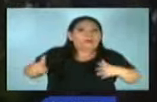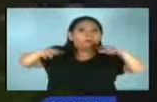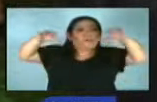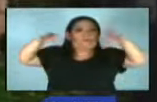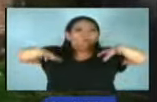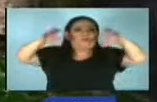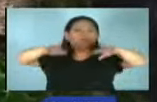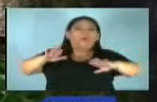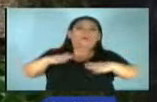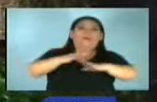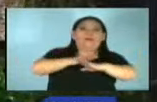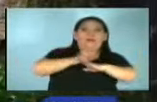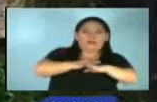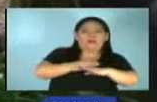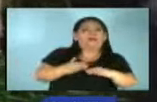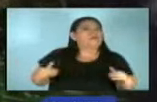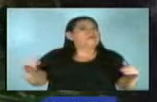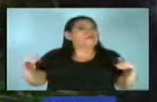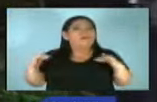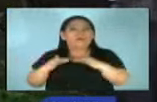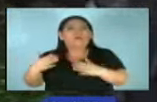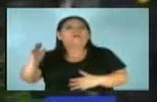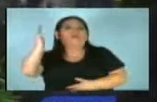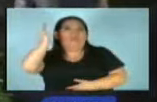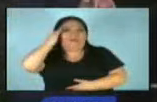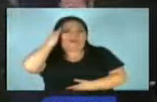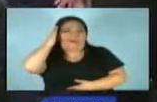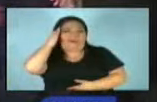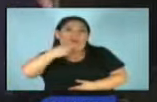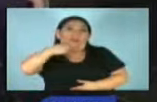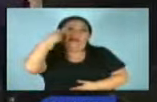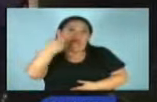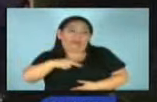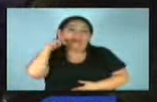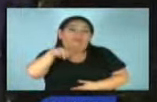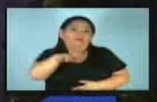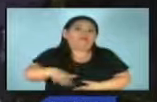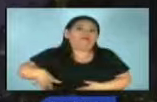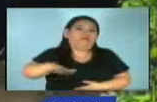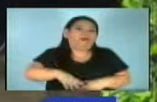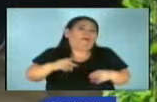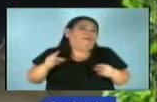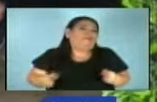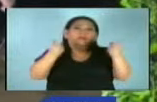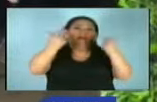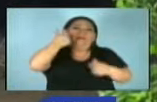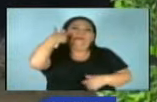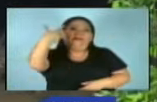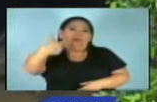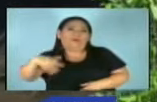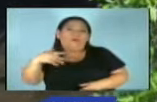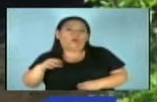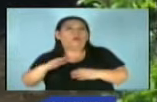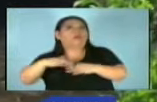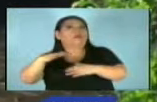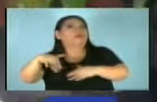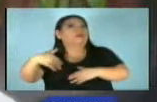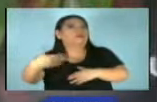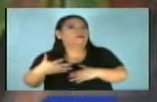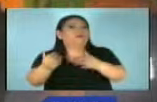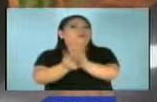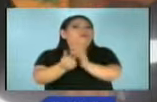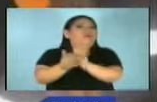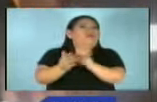solo en la prevención, sino a conocer la realidad sobre la vulnerabilidad del país y las posibles crisis que pueden